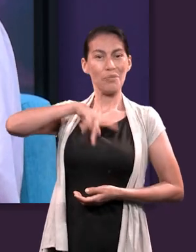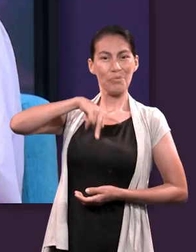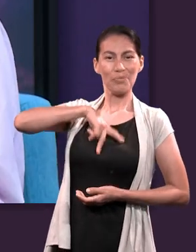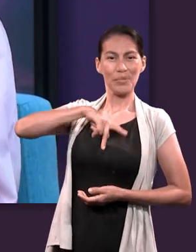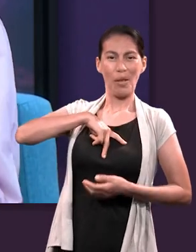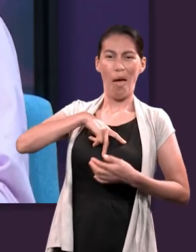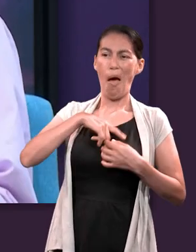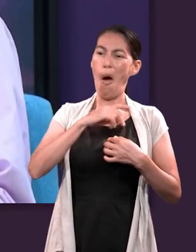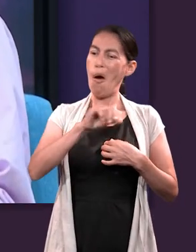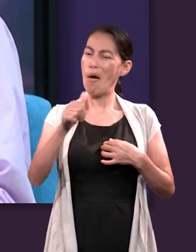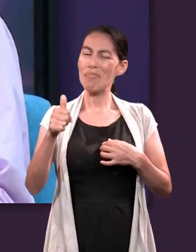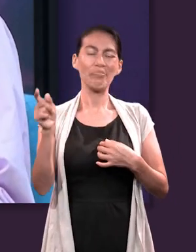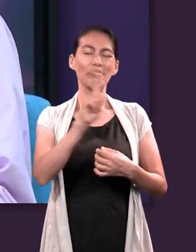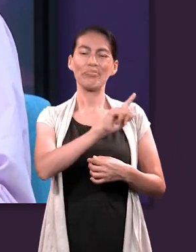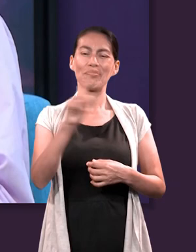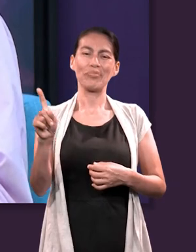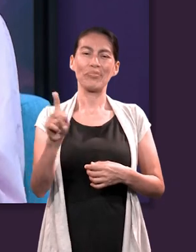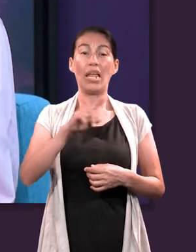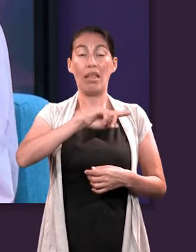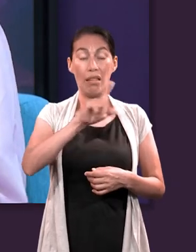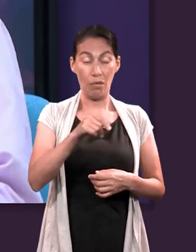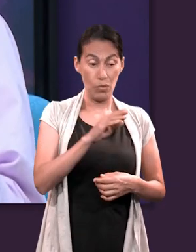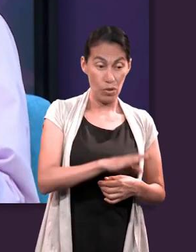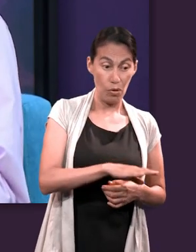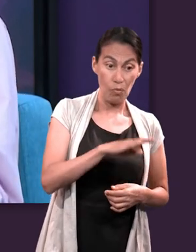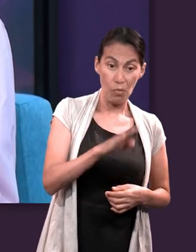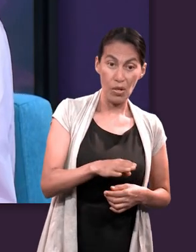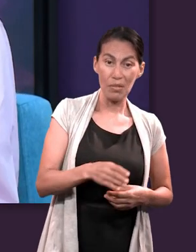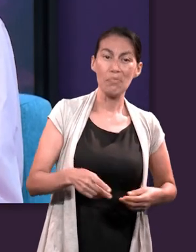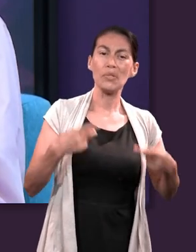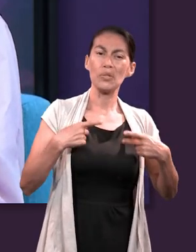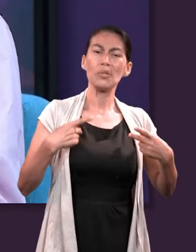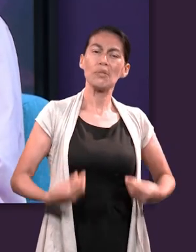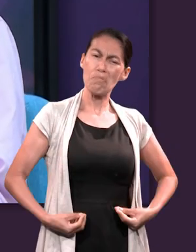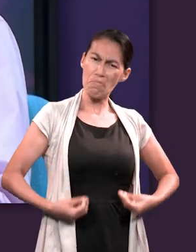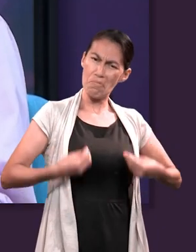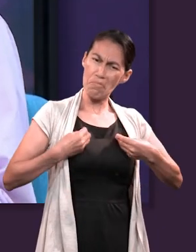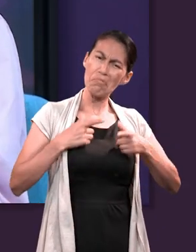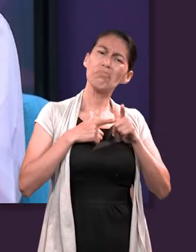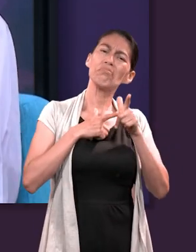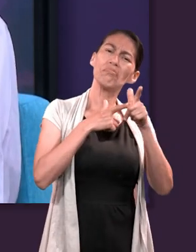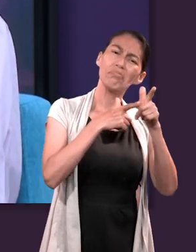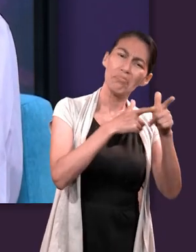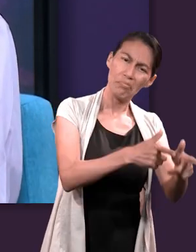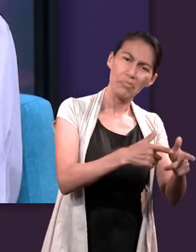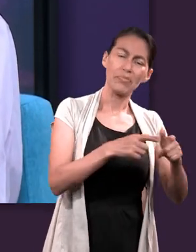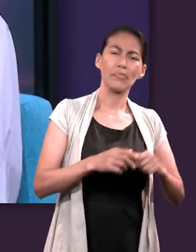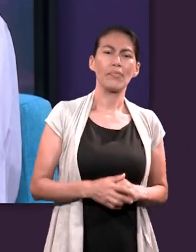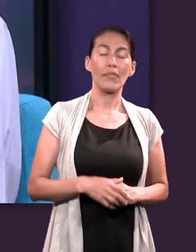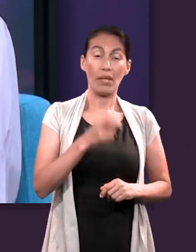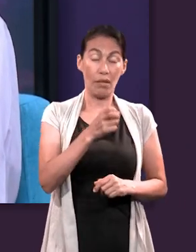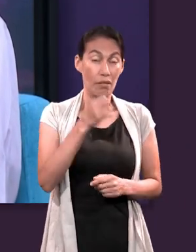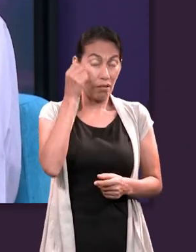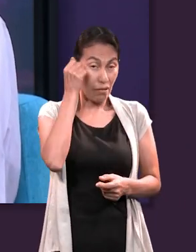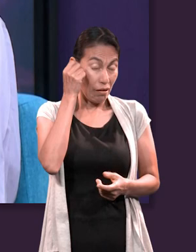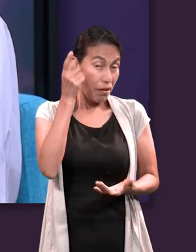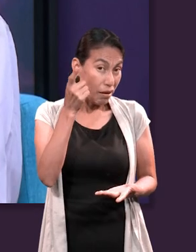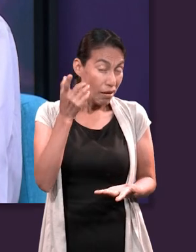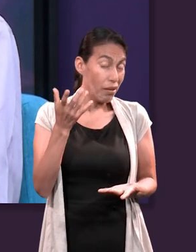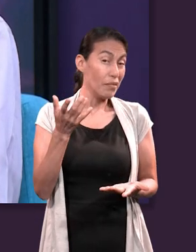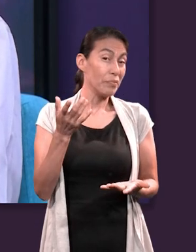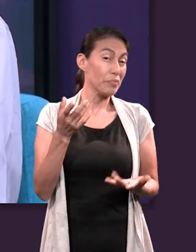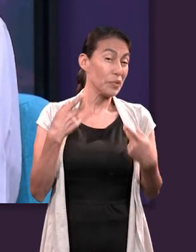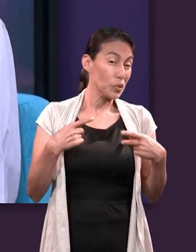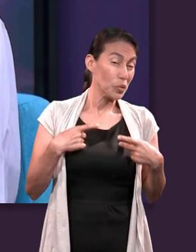pertenece y no le pertenece además. Y que después de la muerte hay un proceso donde sigue viviendo a través de todo. Y vender